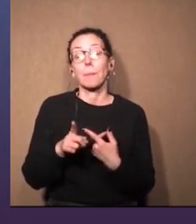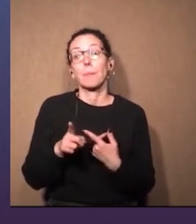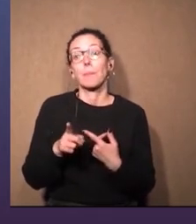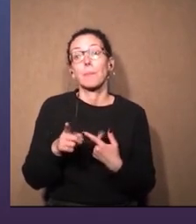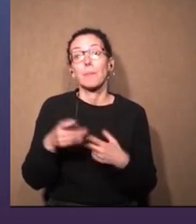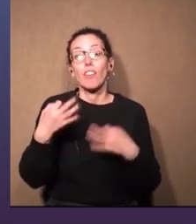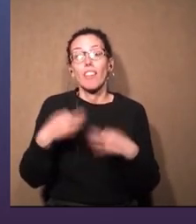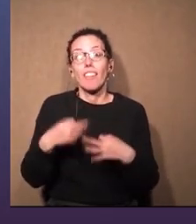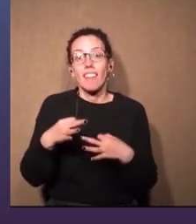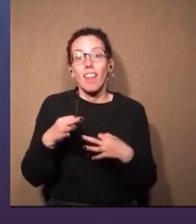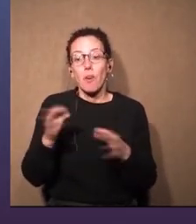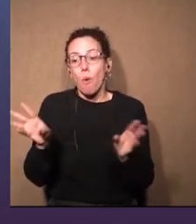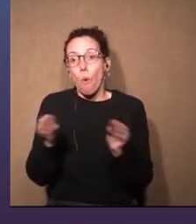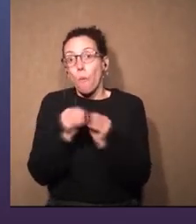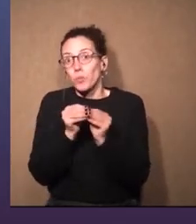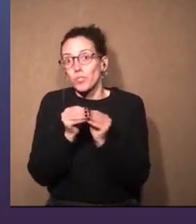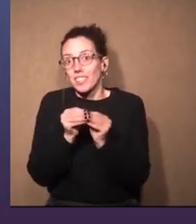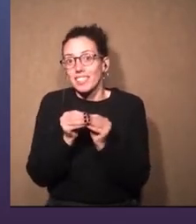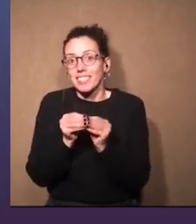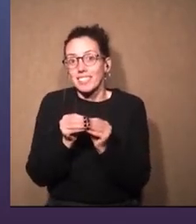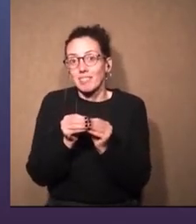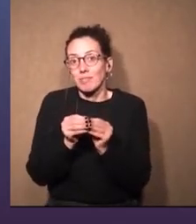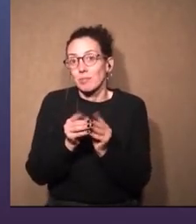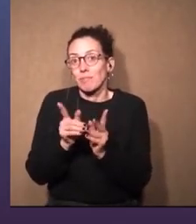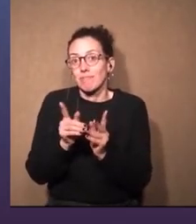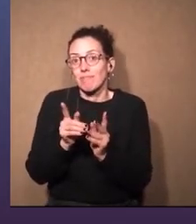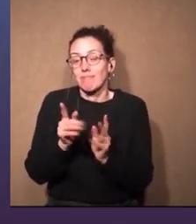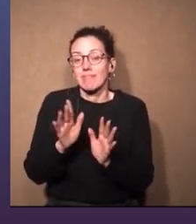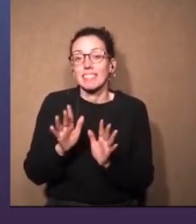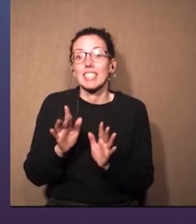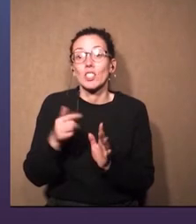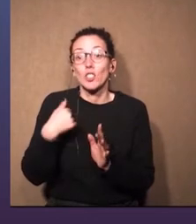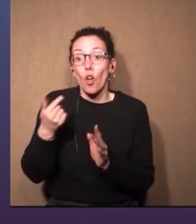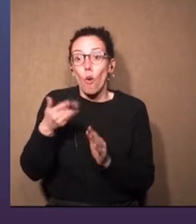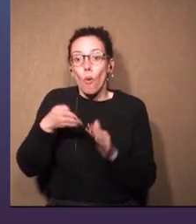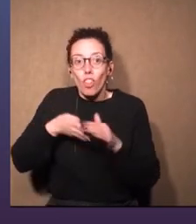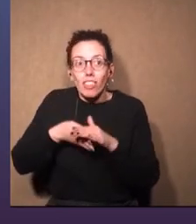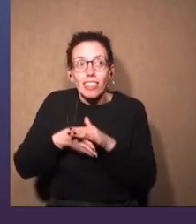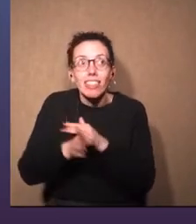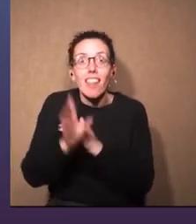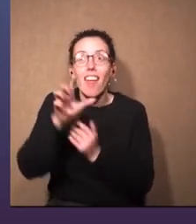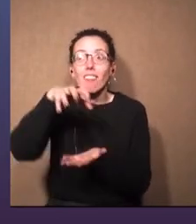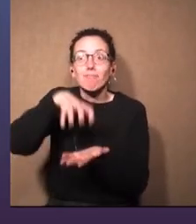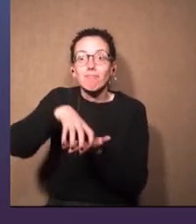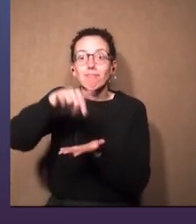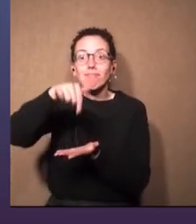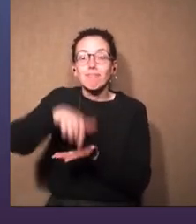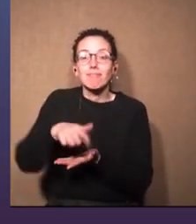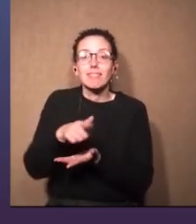que en realidad van tan juntas que parece increíble, o sea, yo cuando entré al auditorio jamás imaginé toda